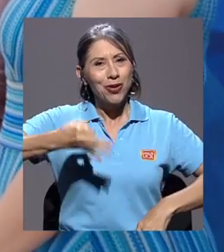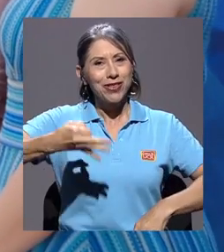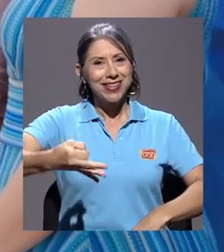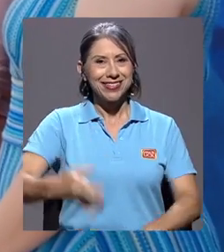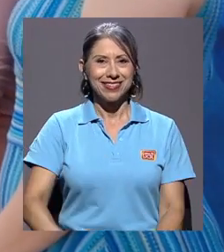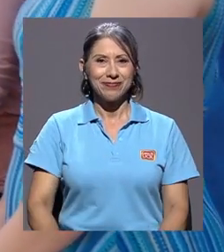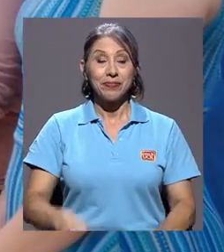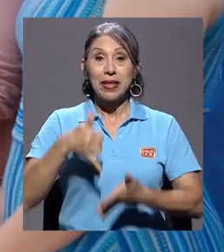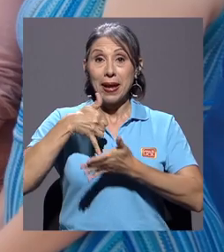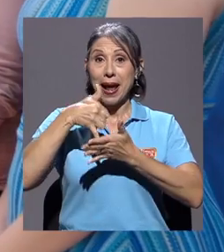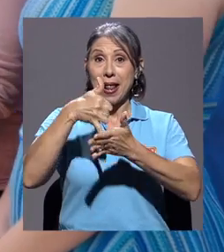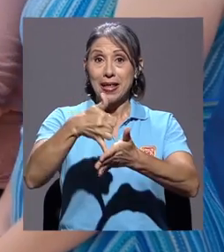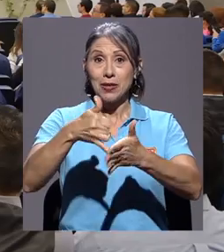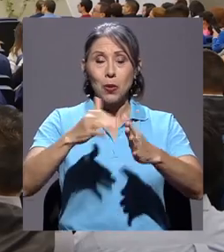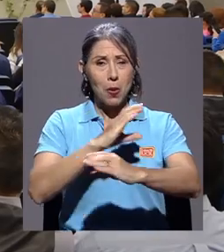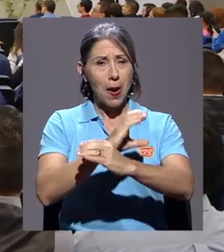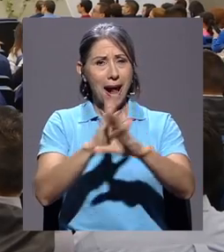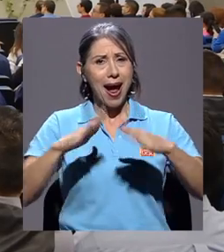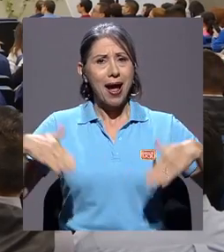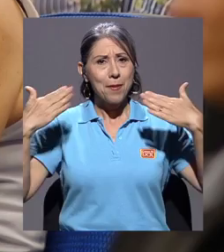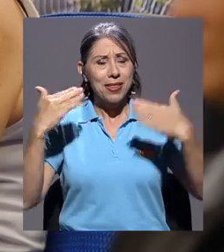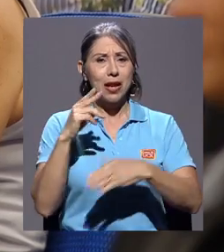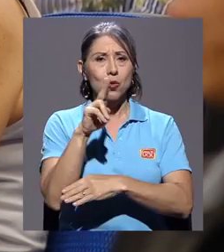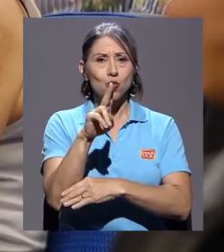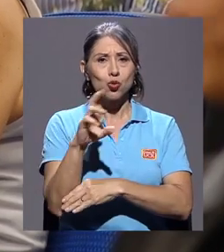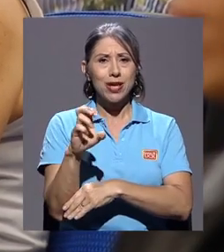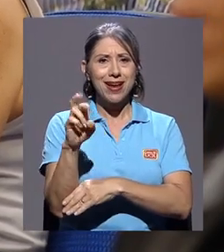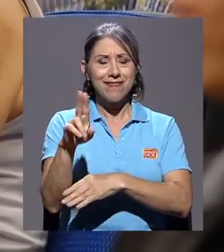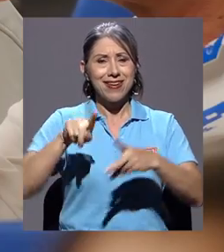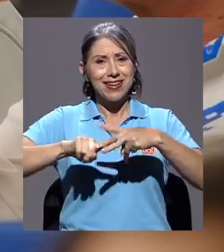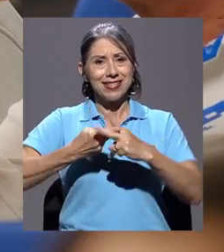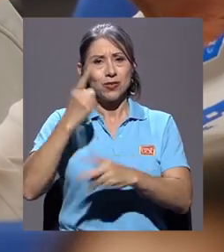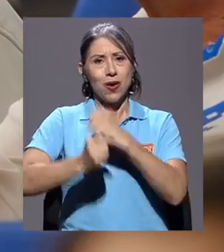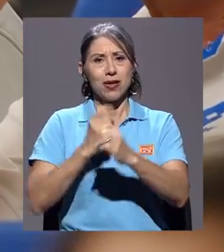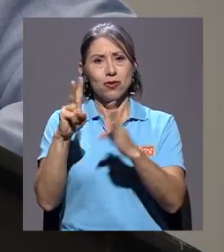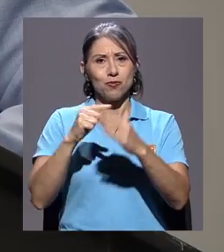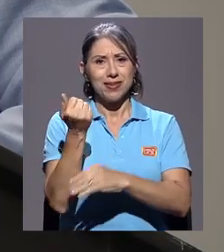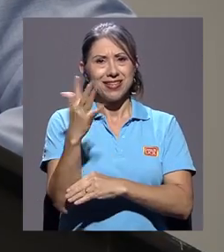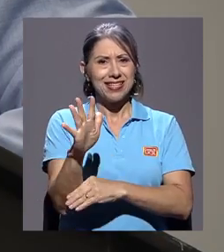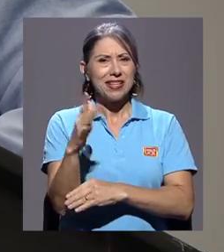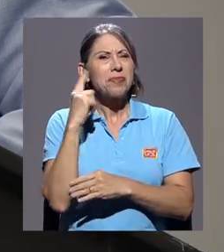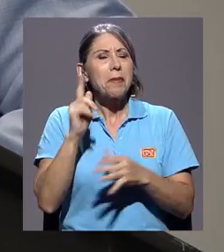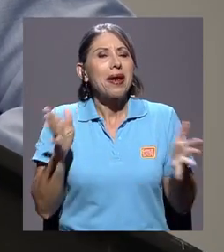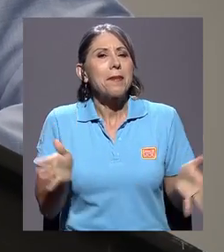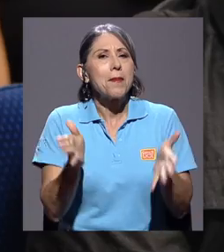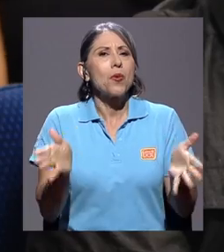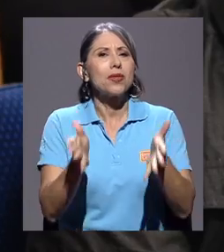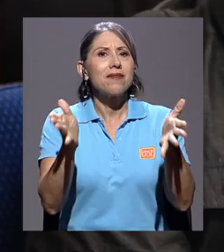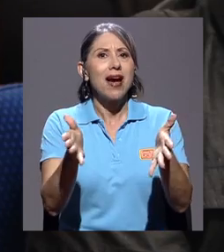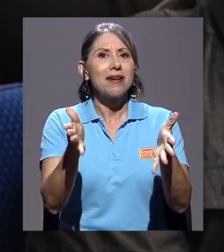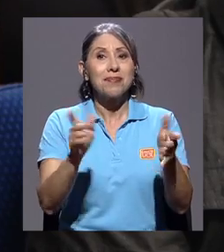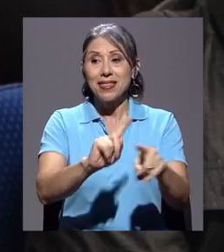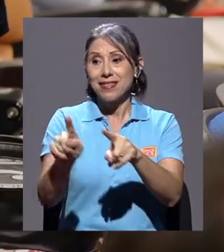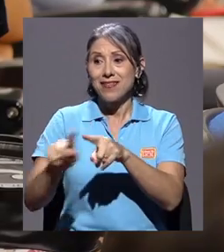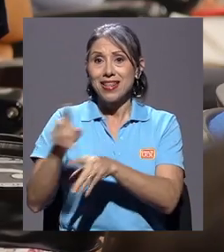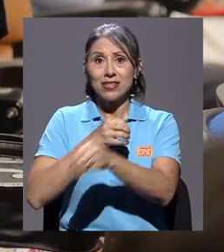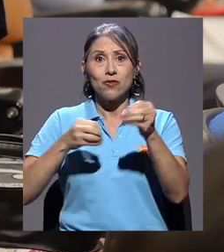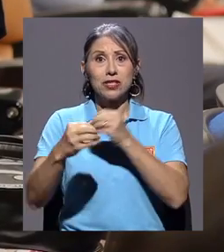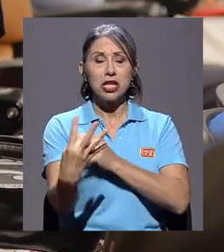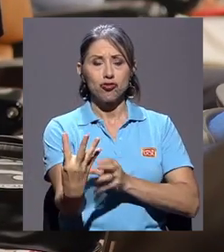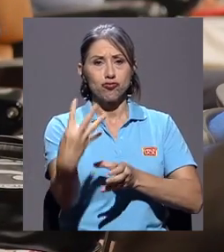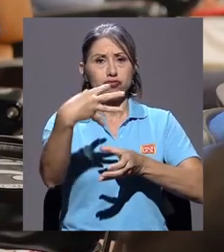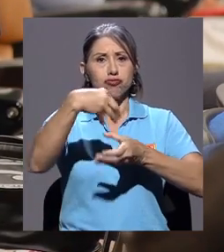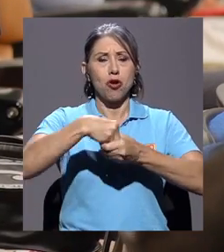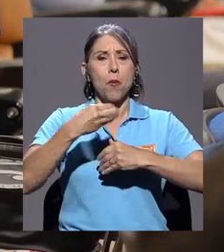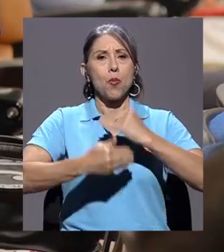El Galardón Ambiental de la UCR inició en el 2015 con el propósito de motivar e integrar a las diversas instancias universitarias en un proceso